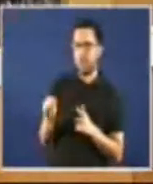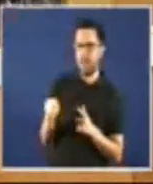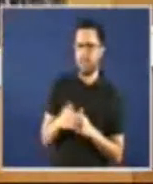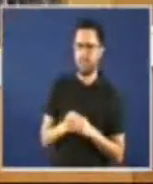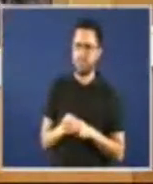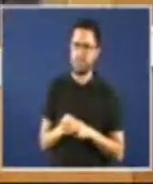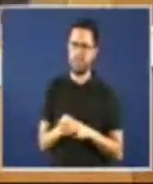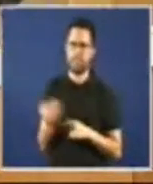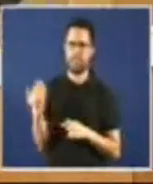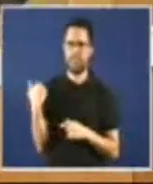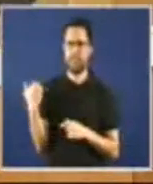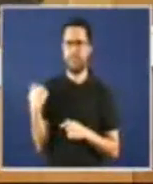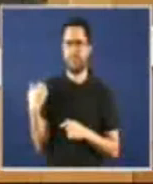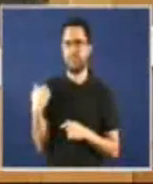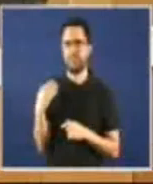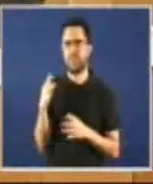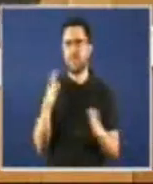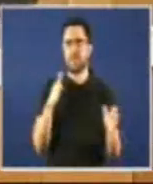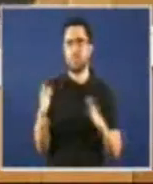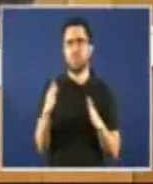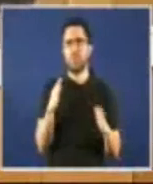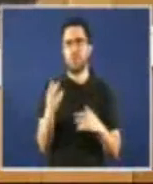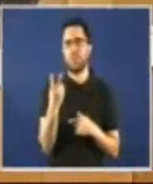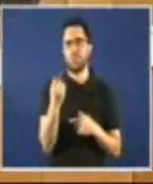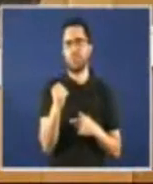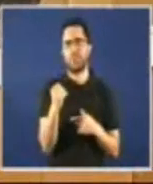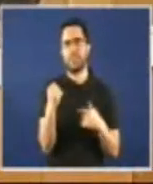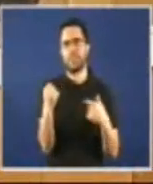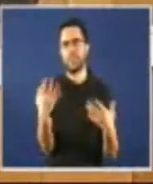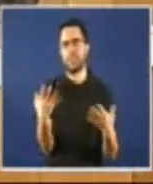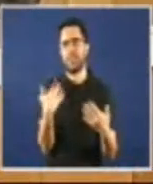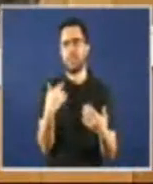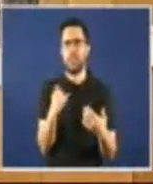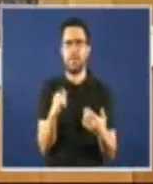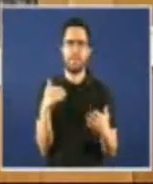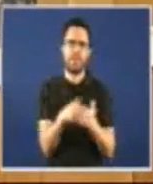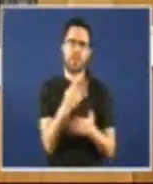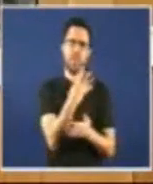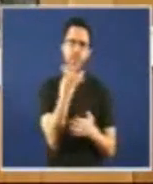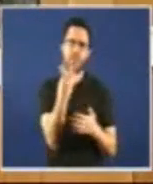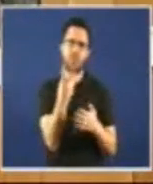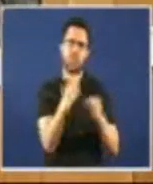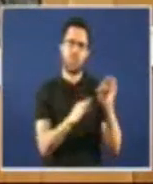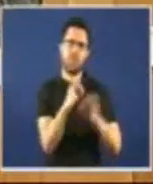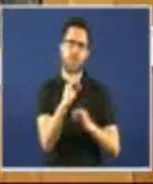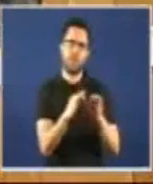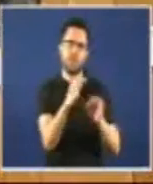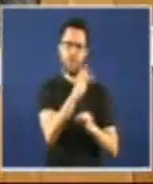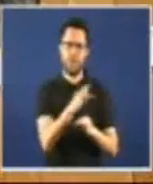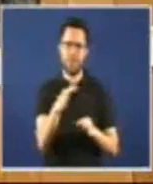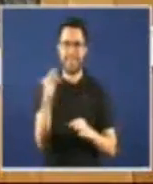a recadación por IRPF supuña só o 42% do total mentre o IBE máis os impostos especiais